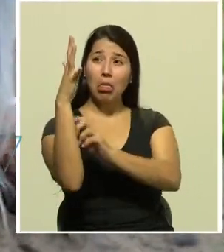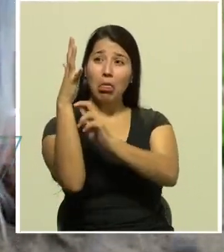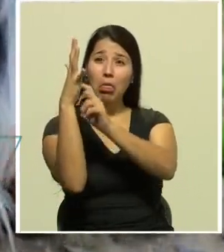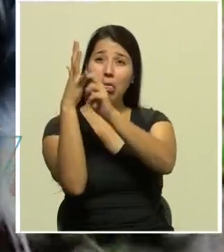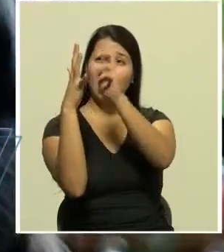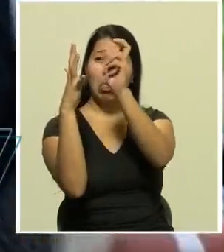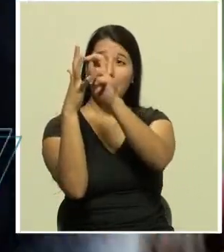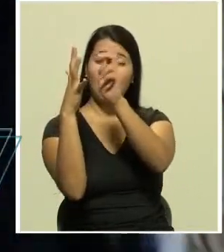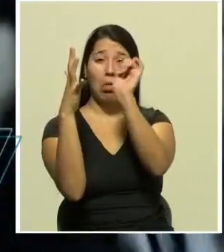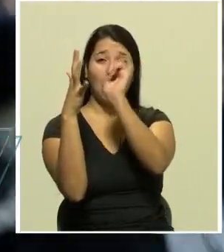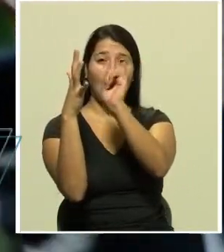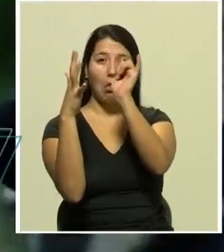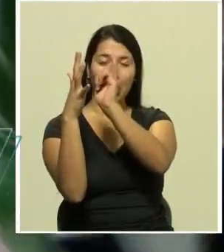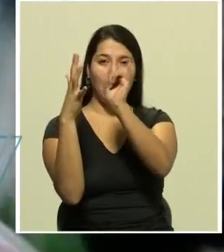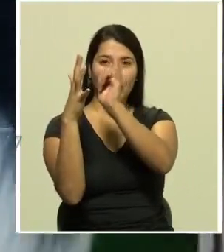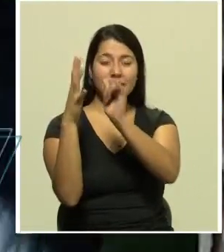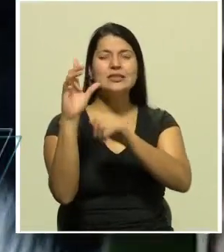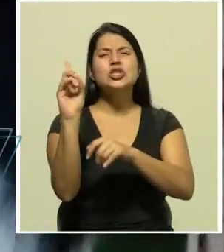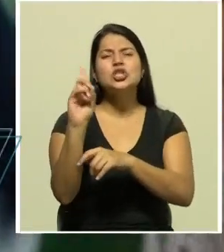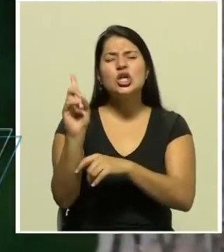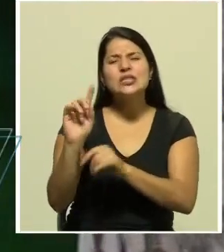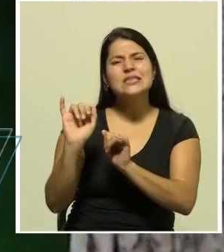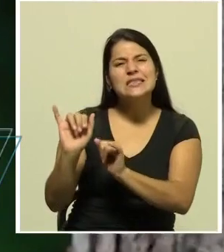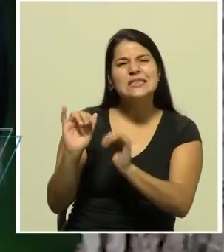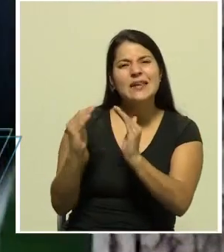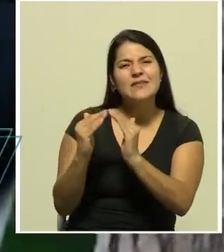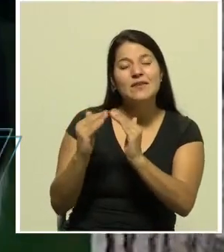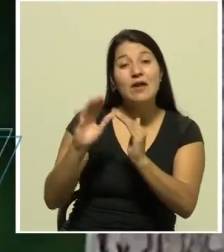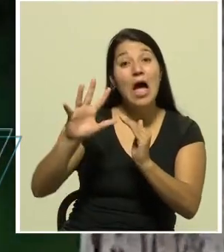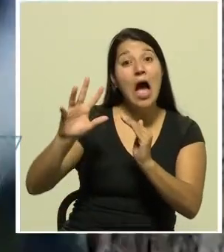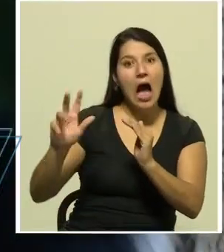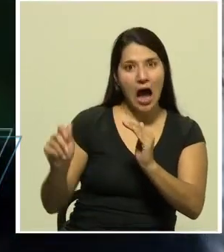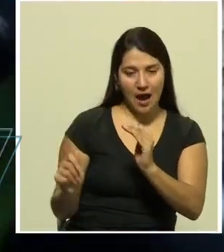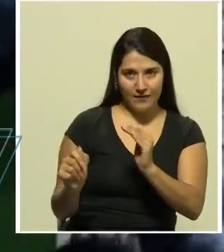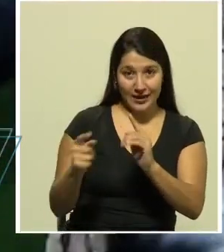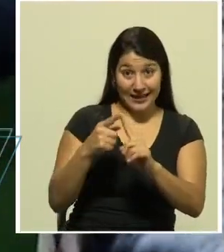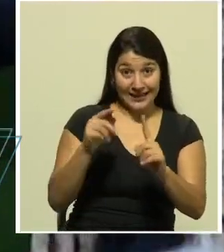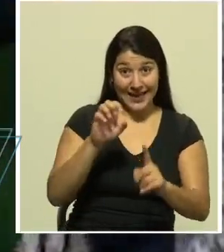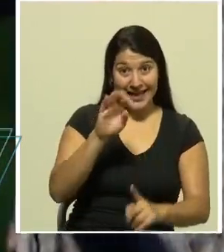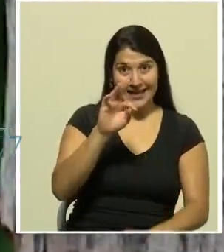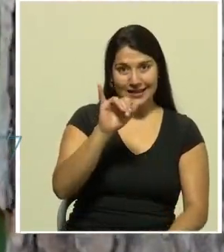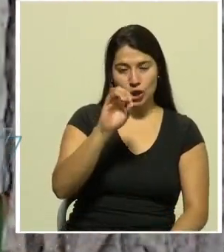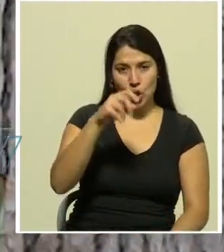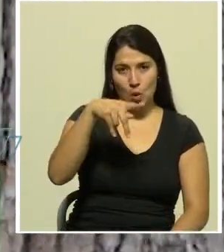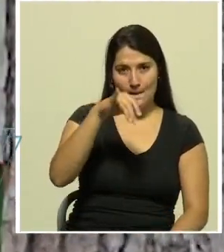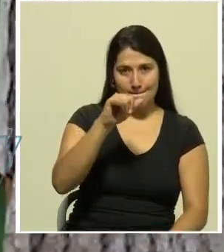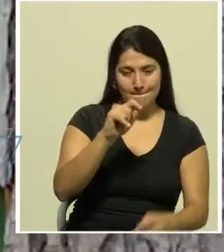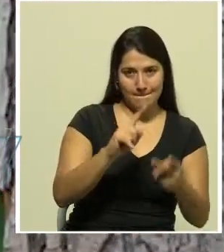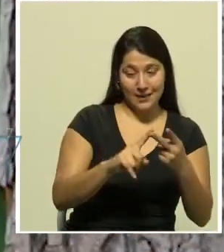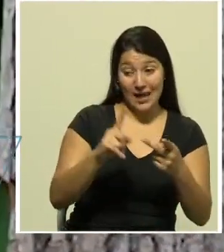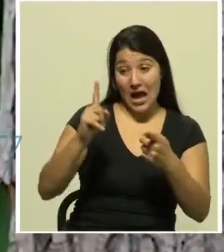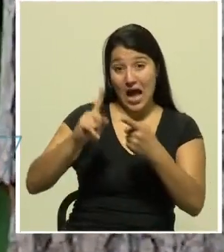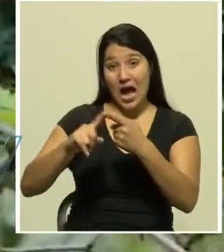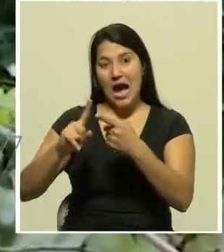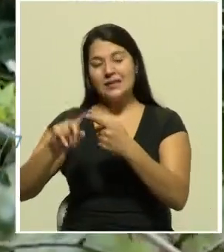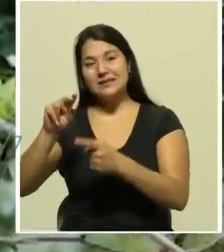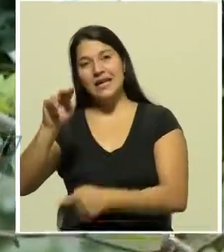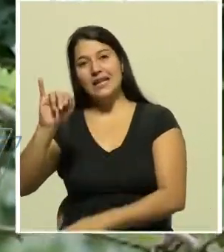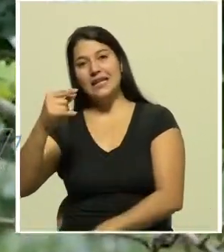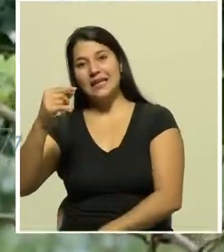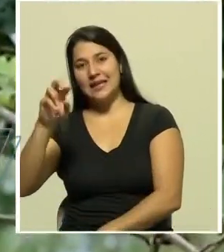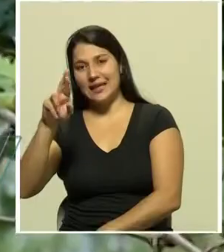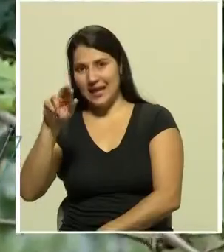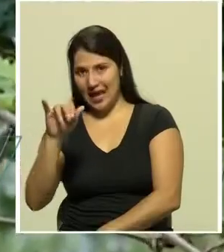las praderas arboladas de África oriental y central desde Etiopía y Tanzania hasta Shad y Nigeria